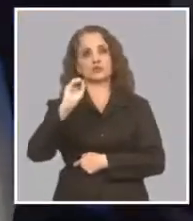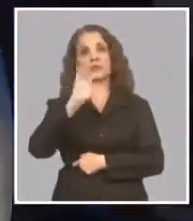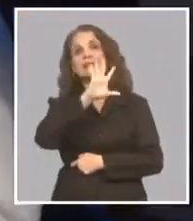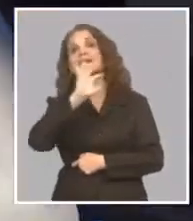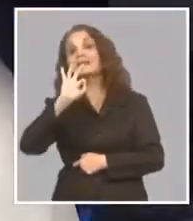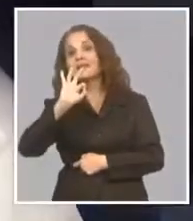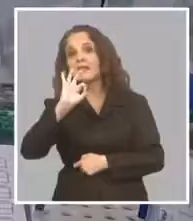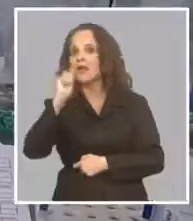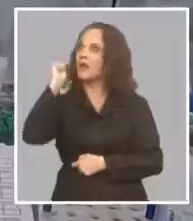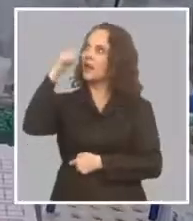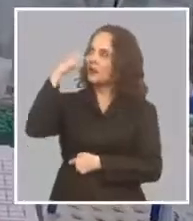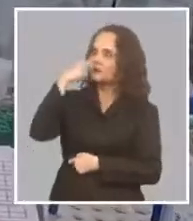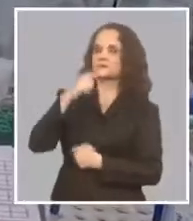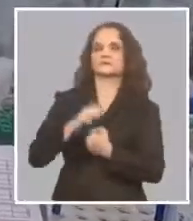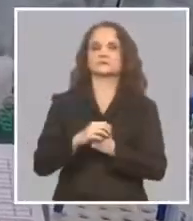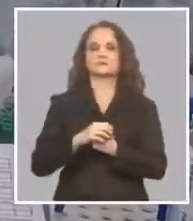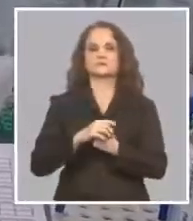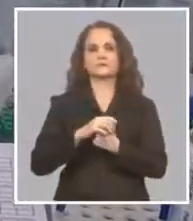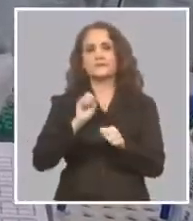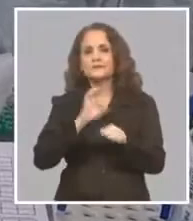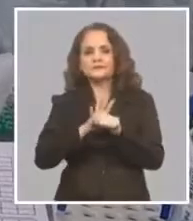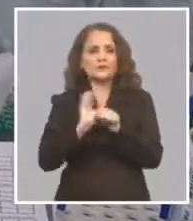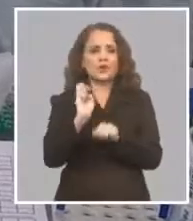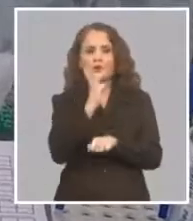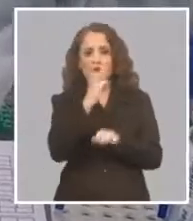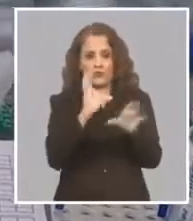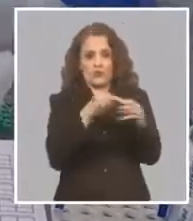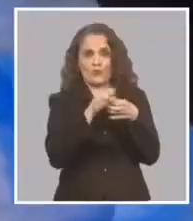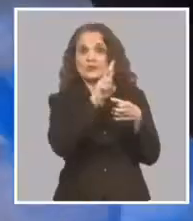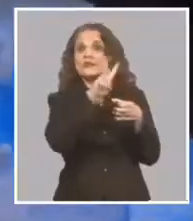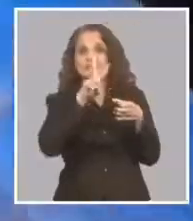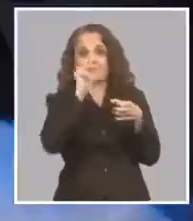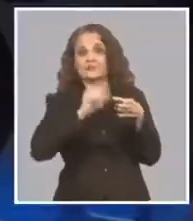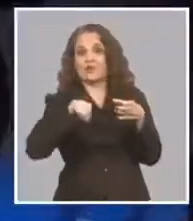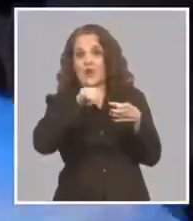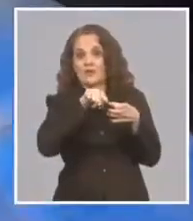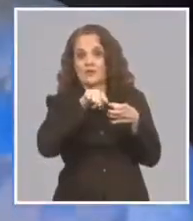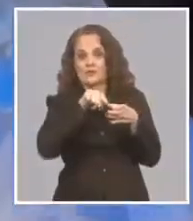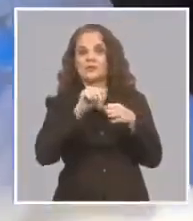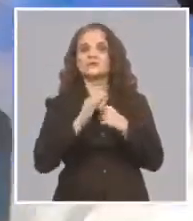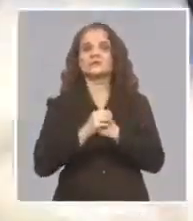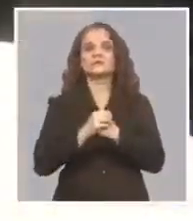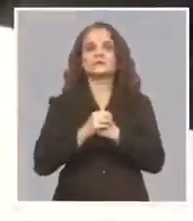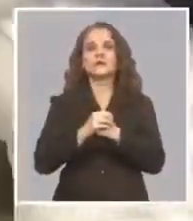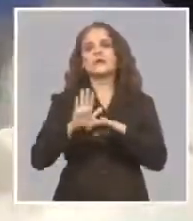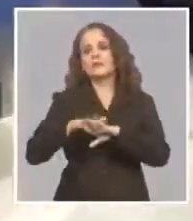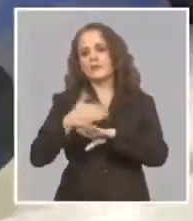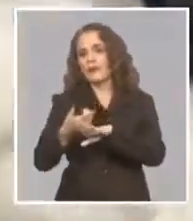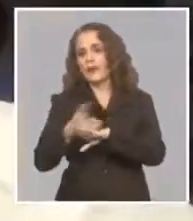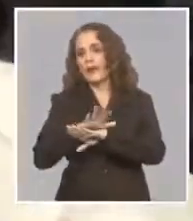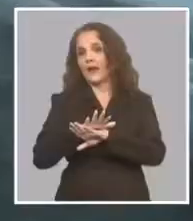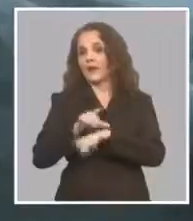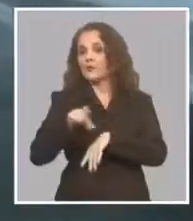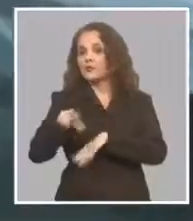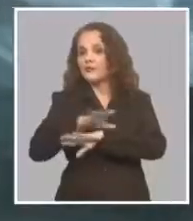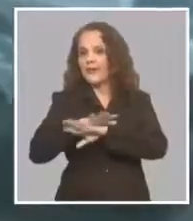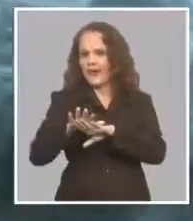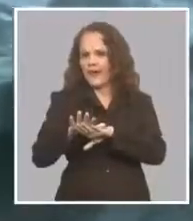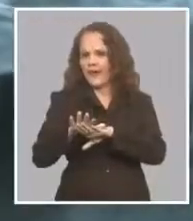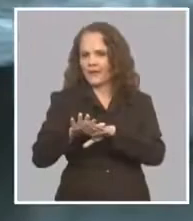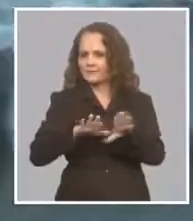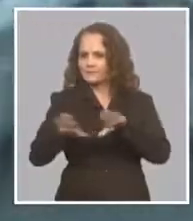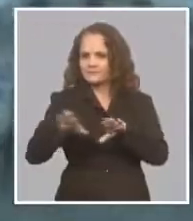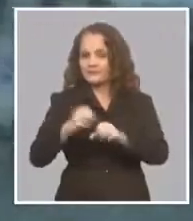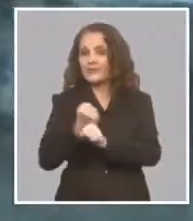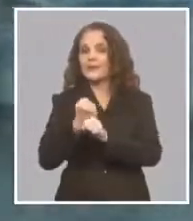como 3 meses con 13 personas Haciendo sobre las 2.000 muestras Ahora hicimos en la última guardia 3